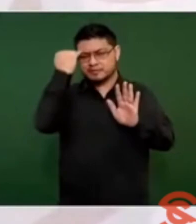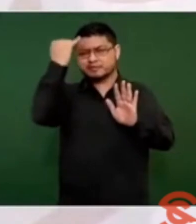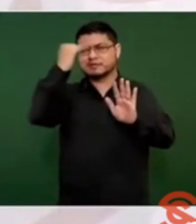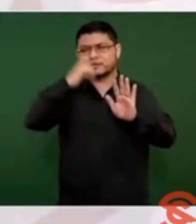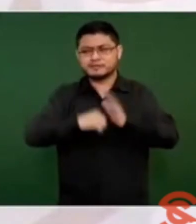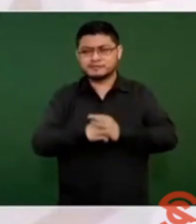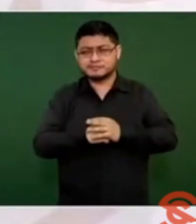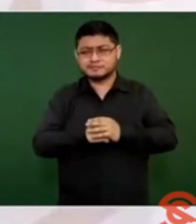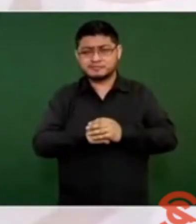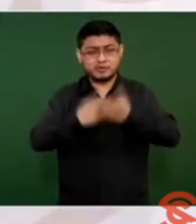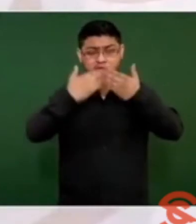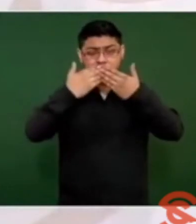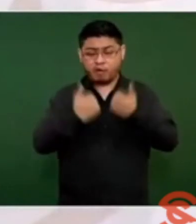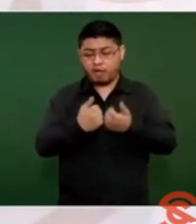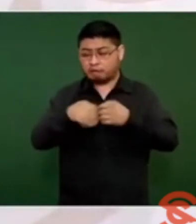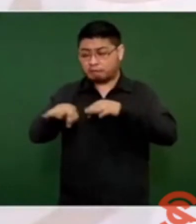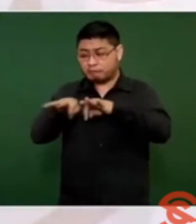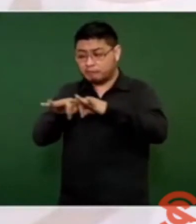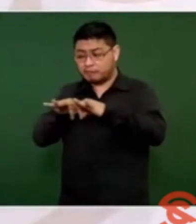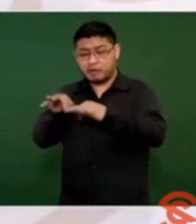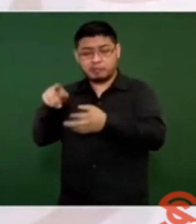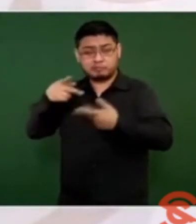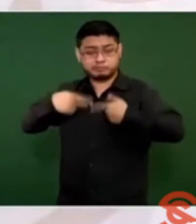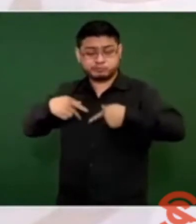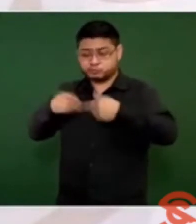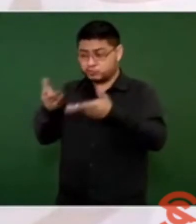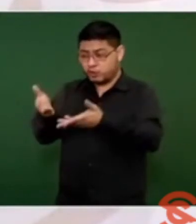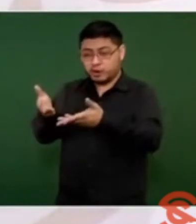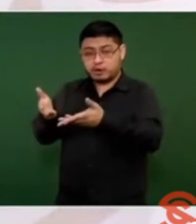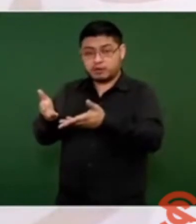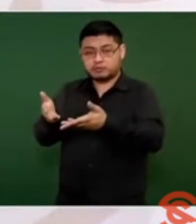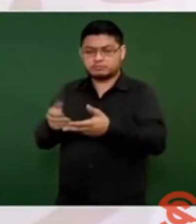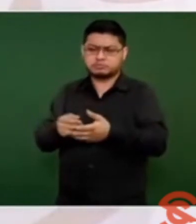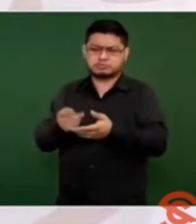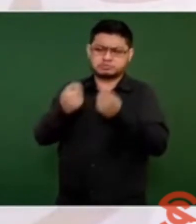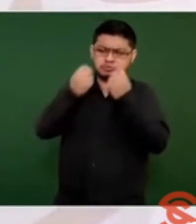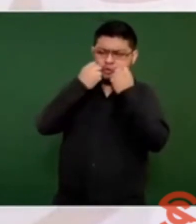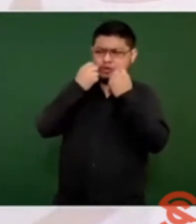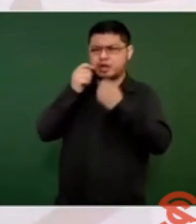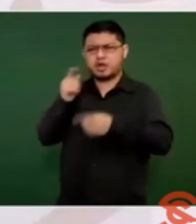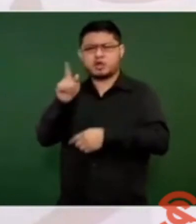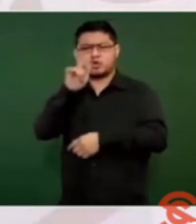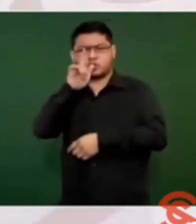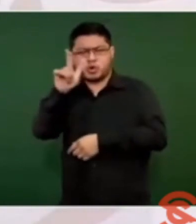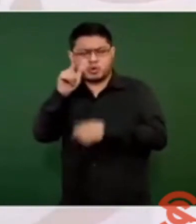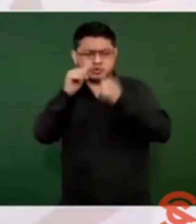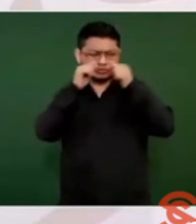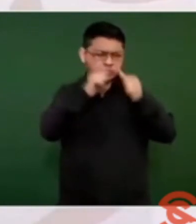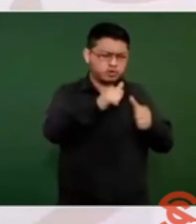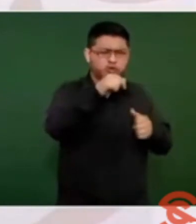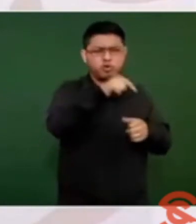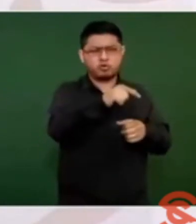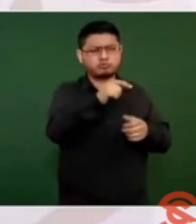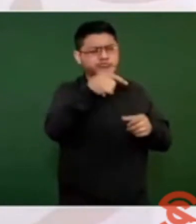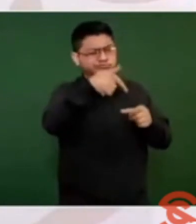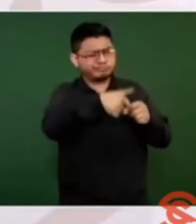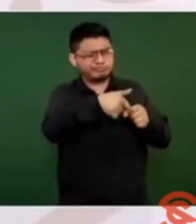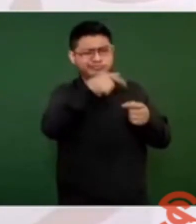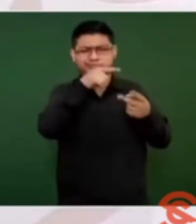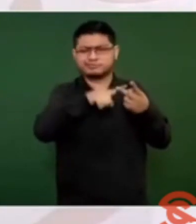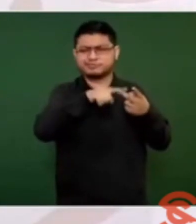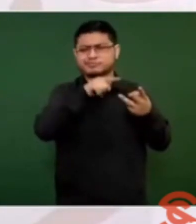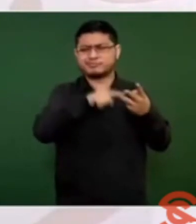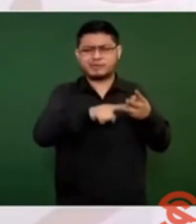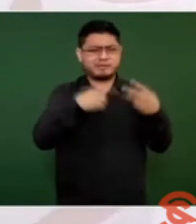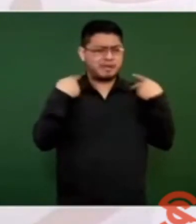los trabajadores, sean electricistas, sean petroleros, sean médicos, sean maestros, los